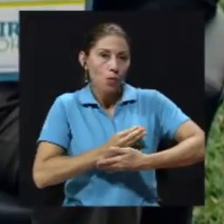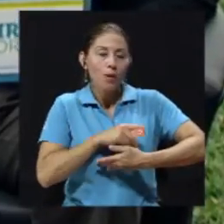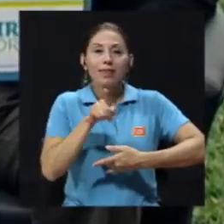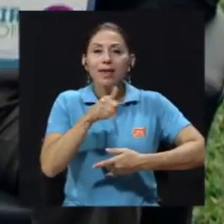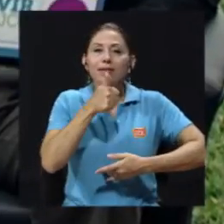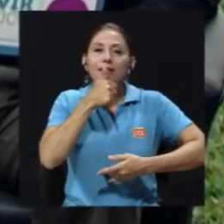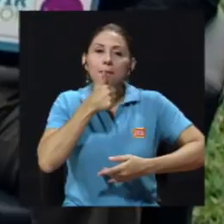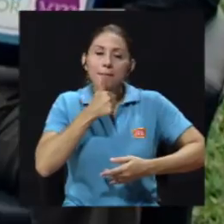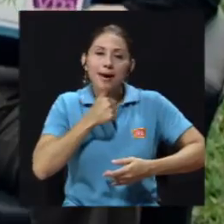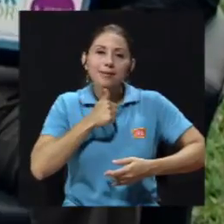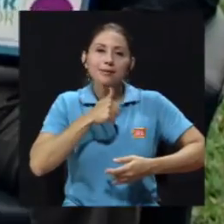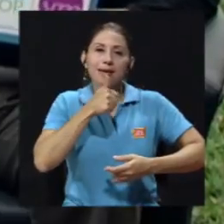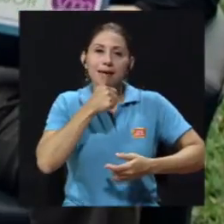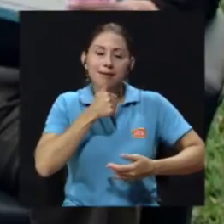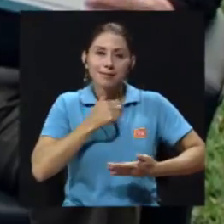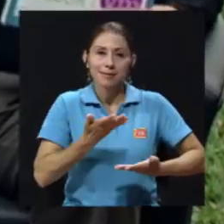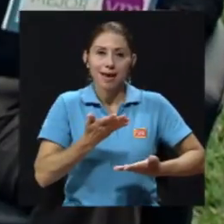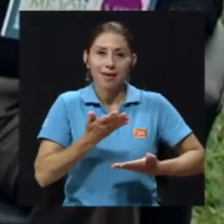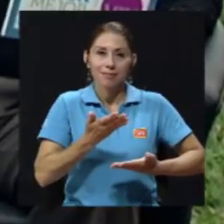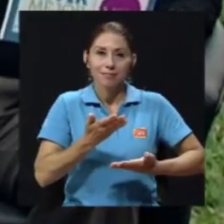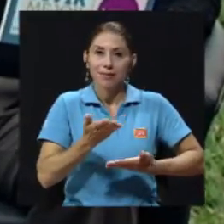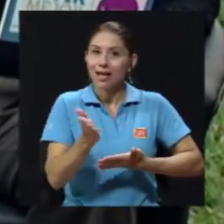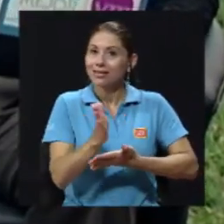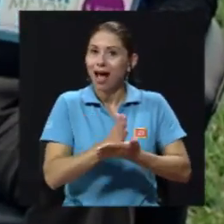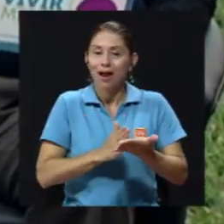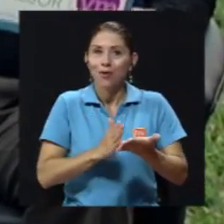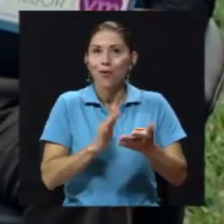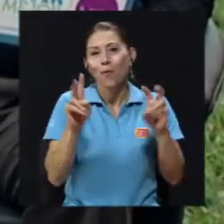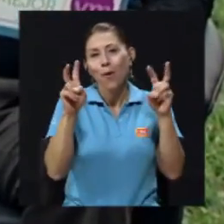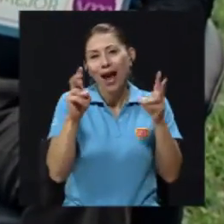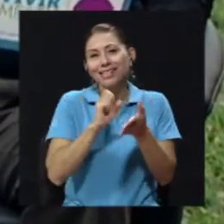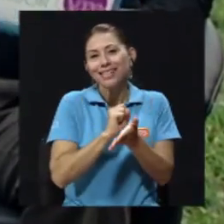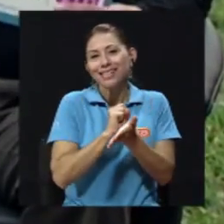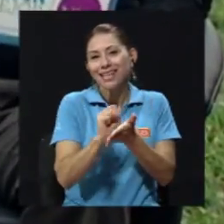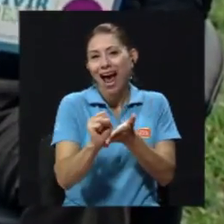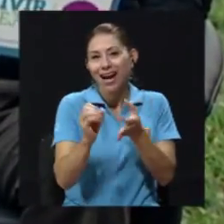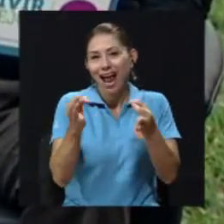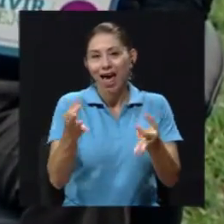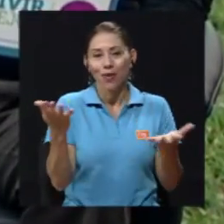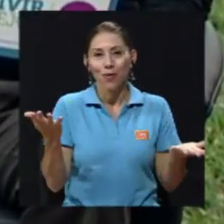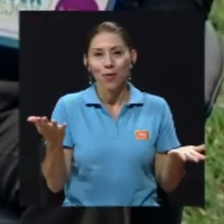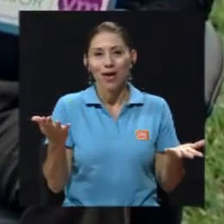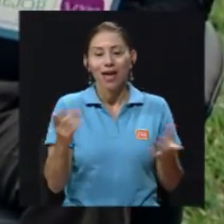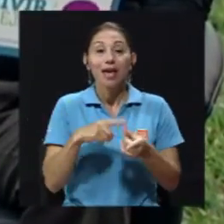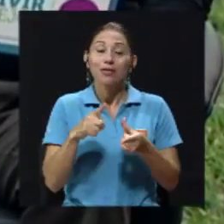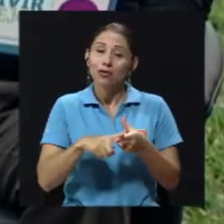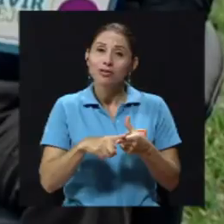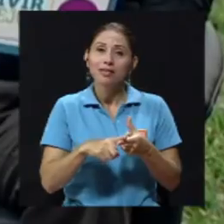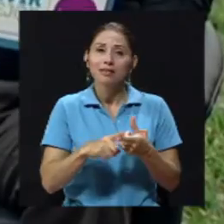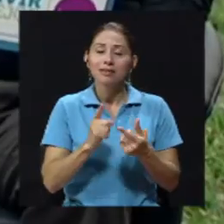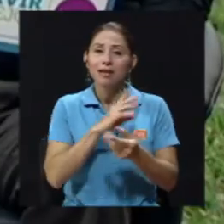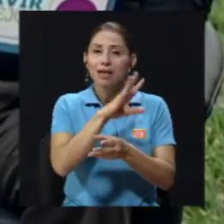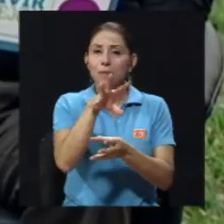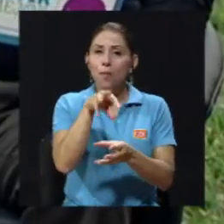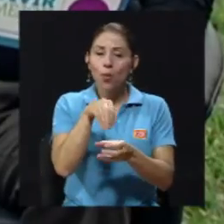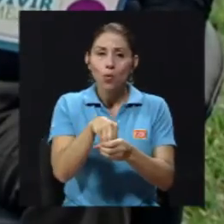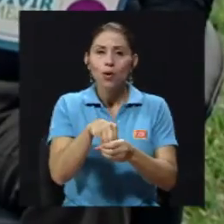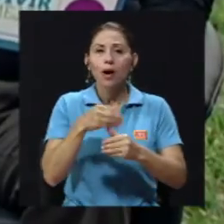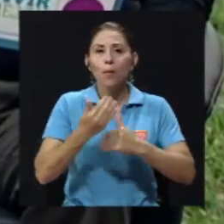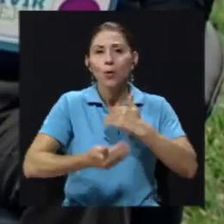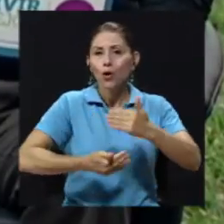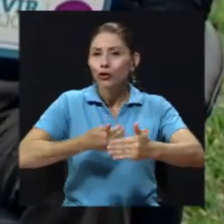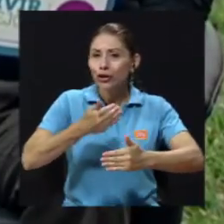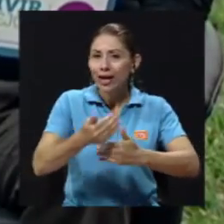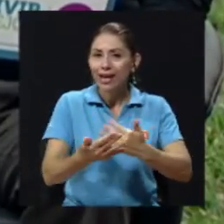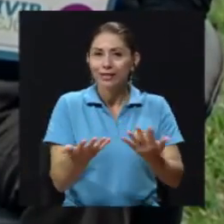paciencia y que es un acto casi que sagrado, ¿verdad? Entonces, por lo tanto, pues involucra un